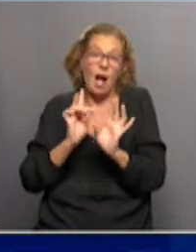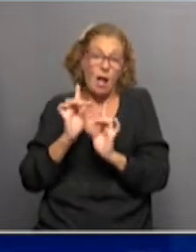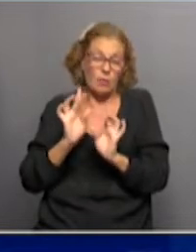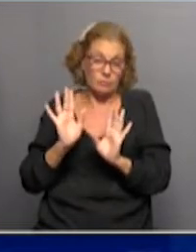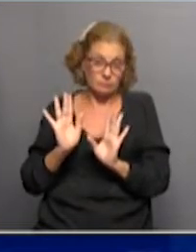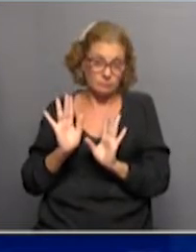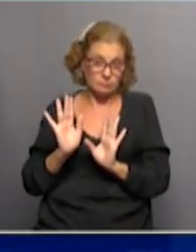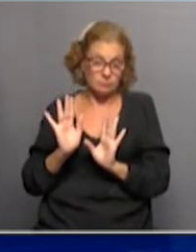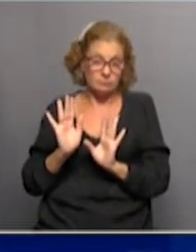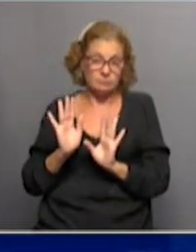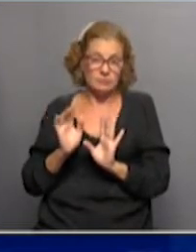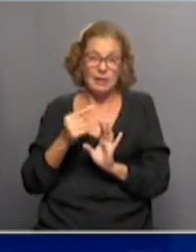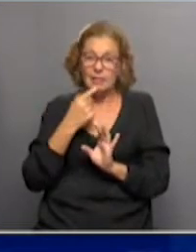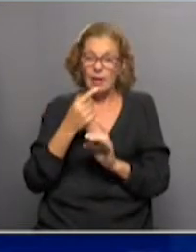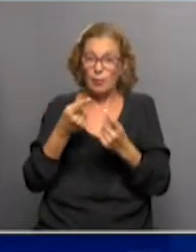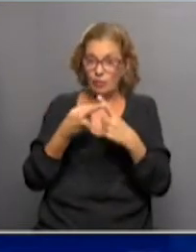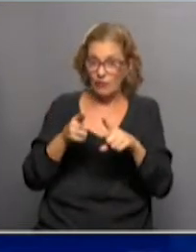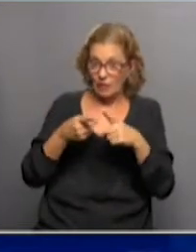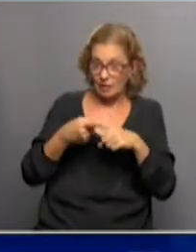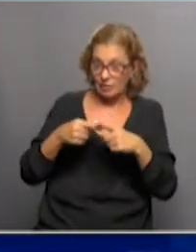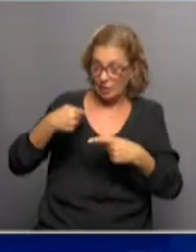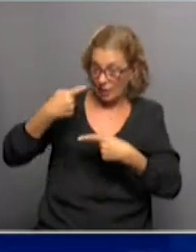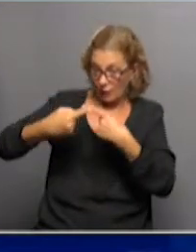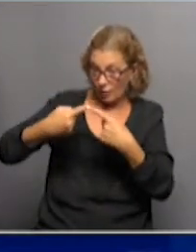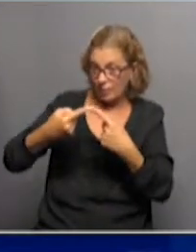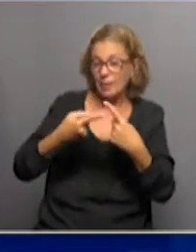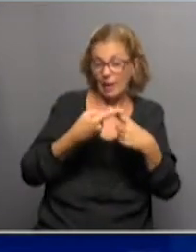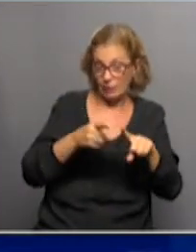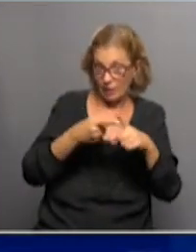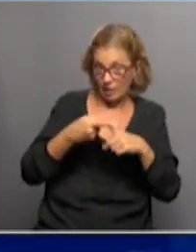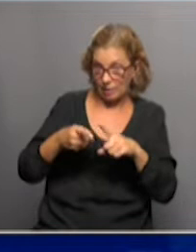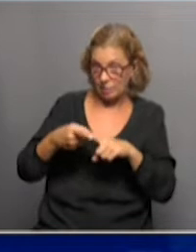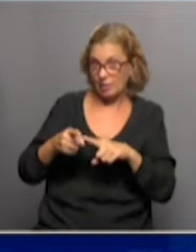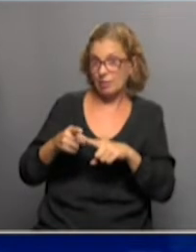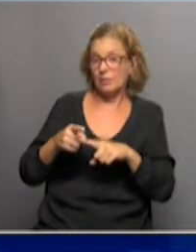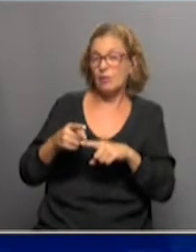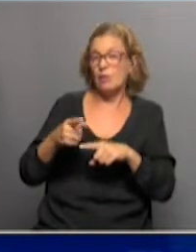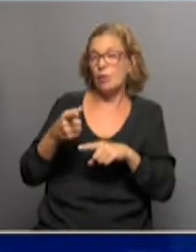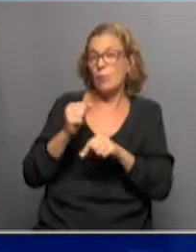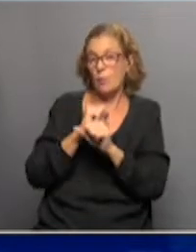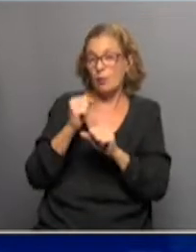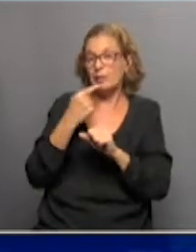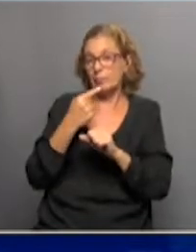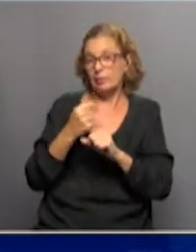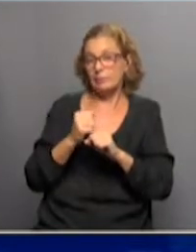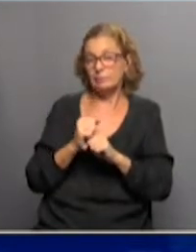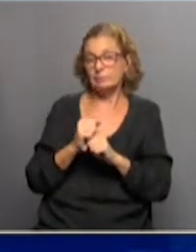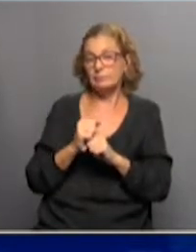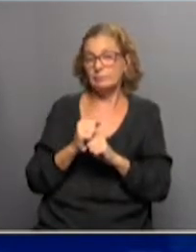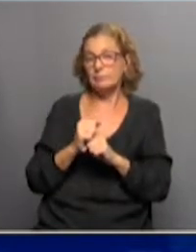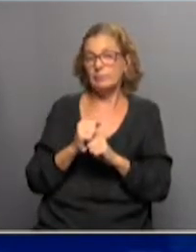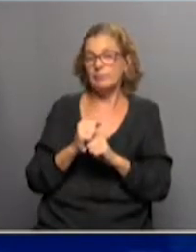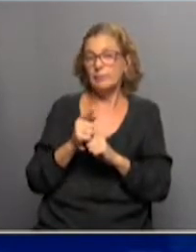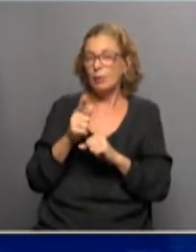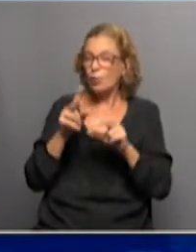digamos, diferentes niveles de avance para diferentes plataformas, como se puede ver ahí. En uno de